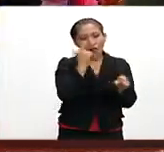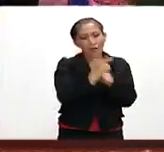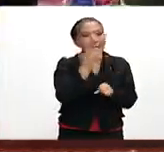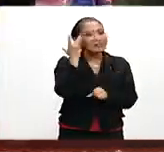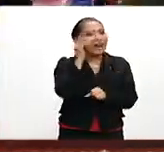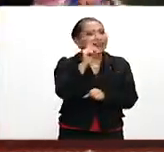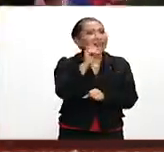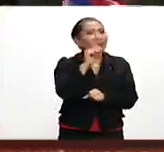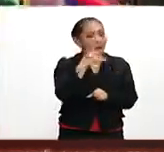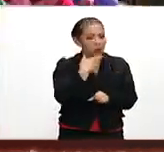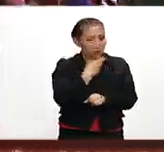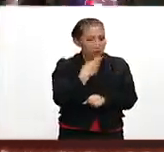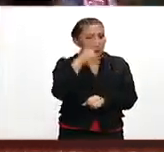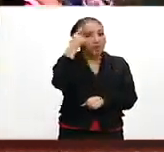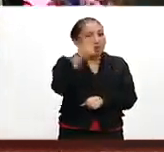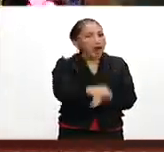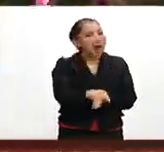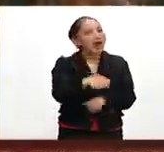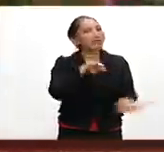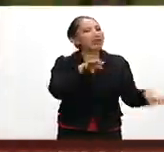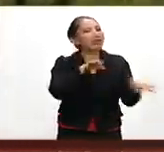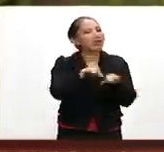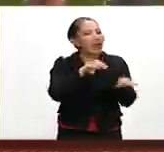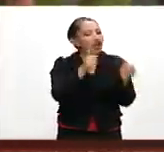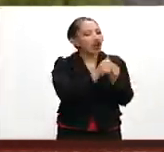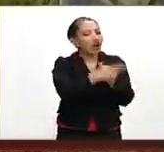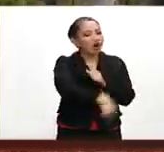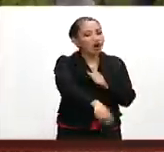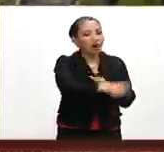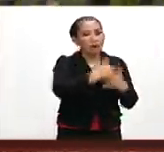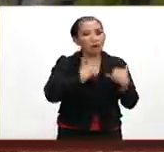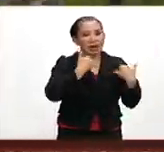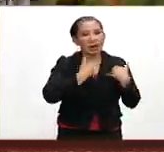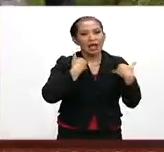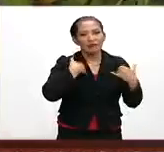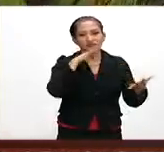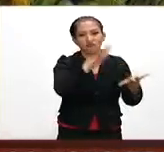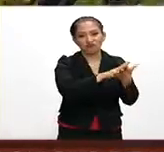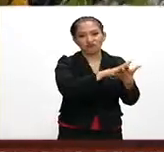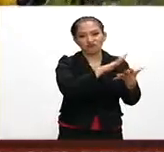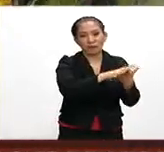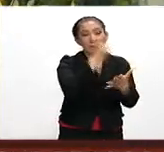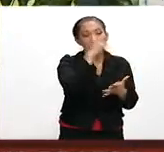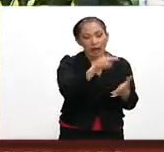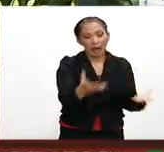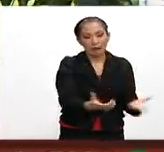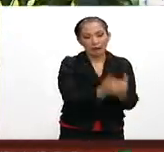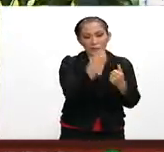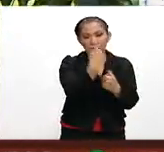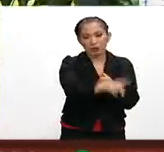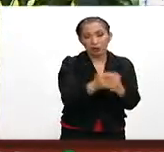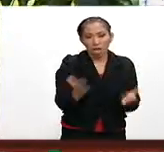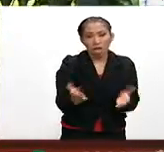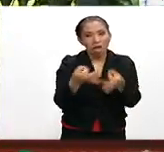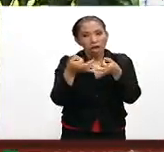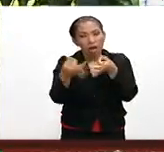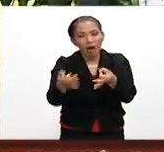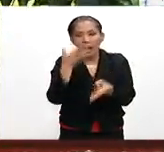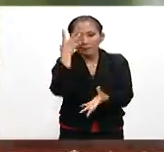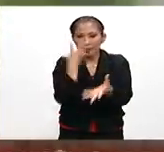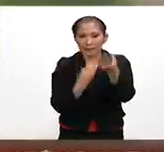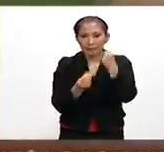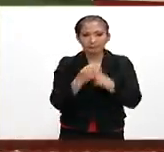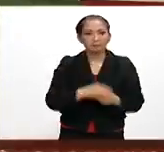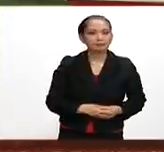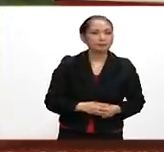Diego, lo están usando para trabajar con los chicos que están en detención para que recuperen su entusiasmo por el aprendizaje.